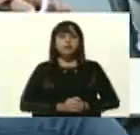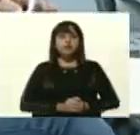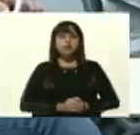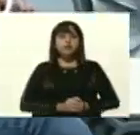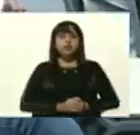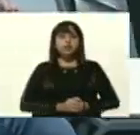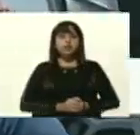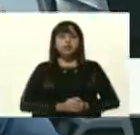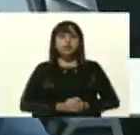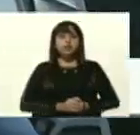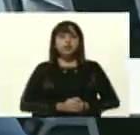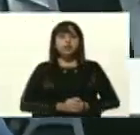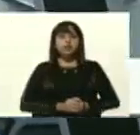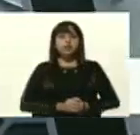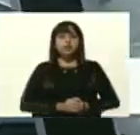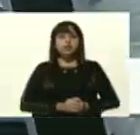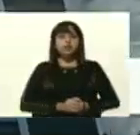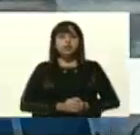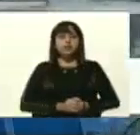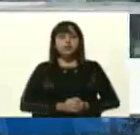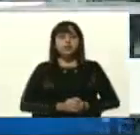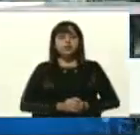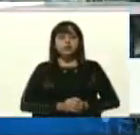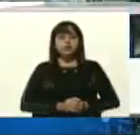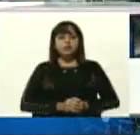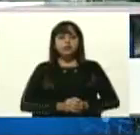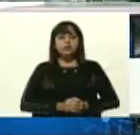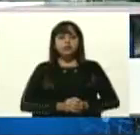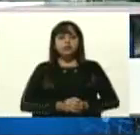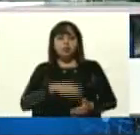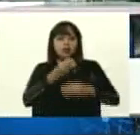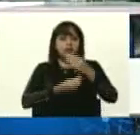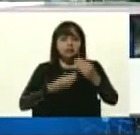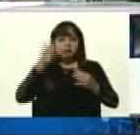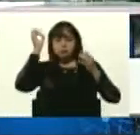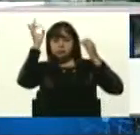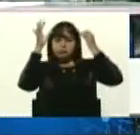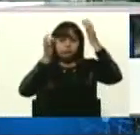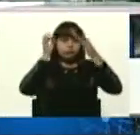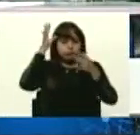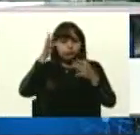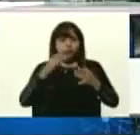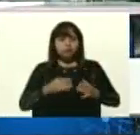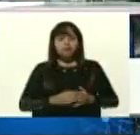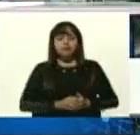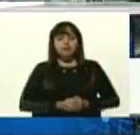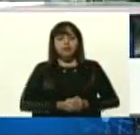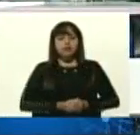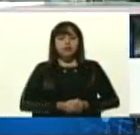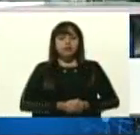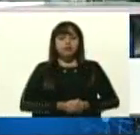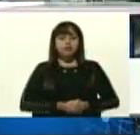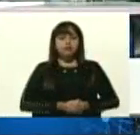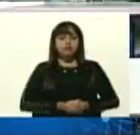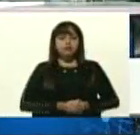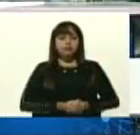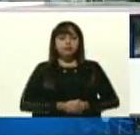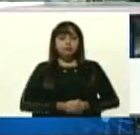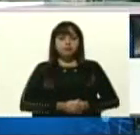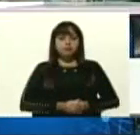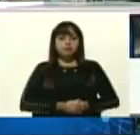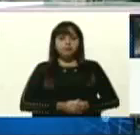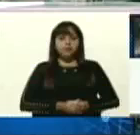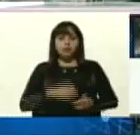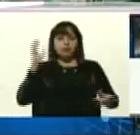creativo, creador, en función